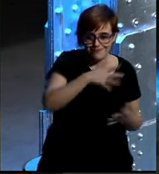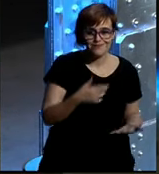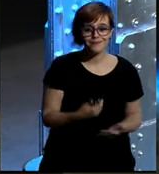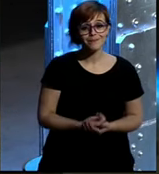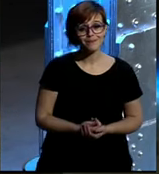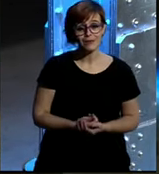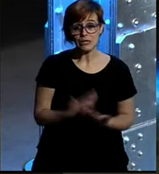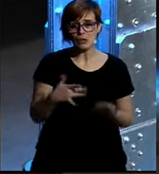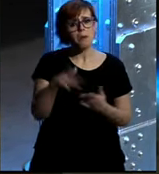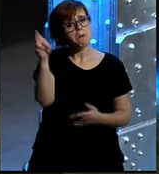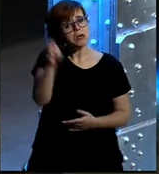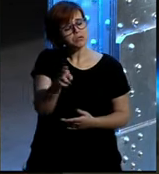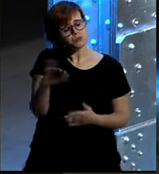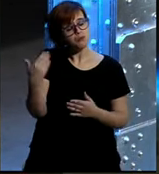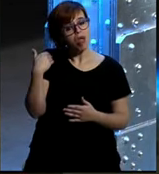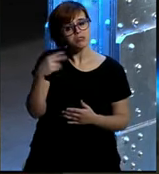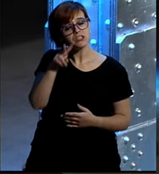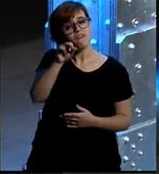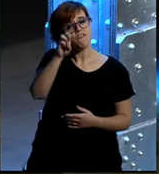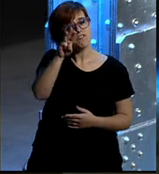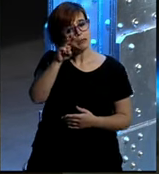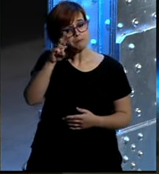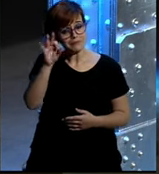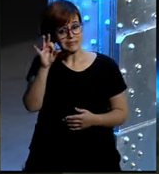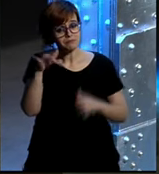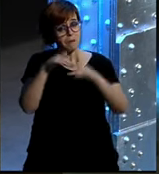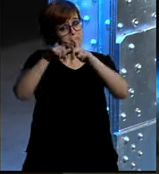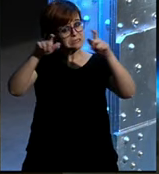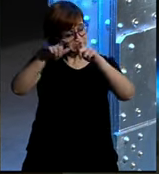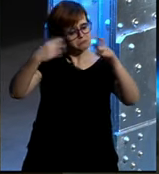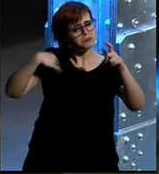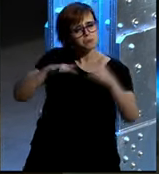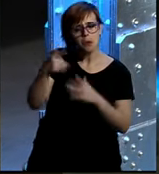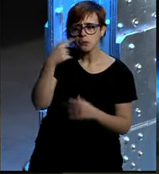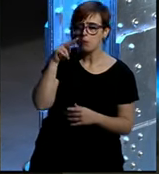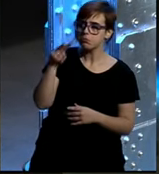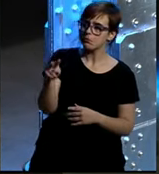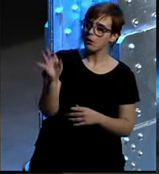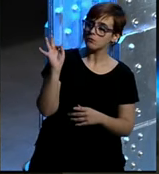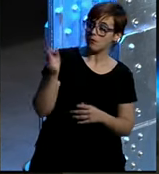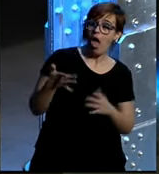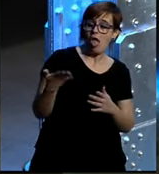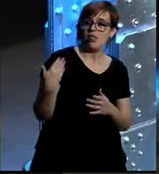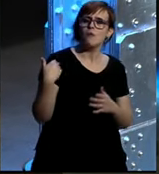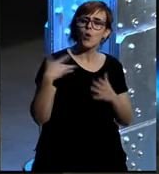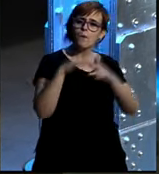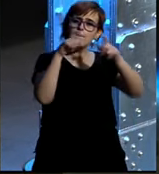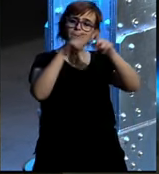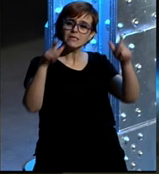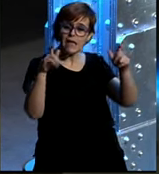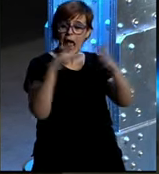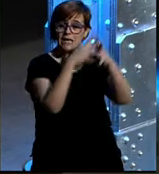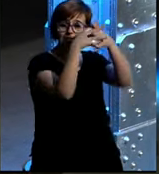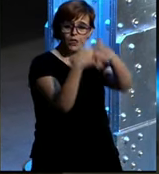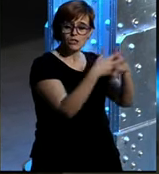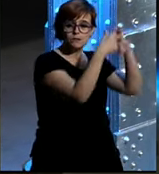hoy antes de venir pues he pasado por un Vips y es lo último que iba a decir he visto un libro que acaba de salir en Estados Unidos y que acaba de llegar aquí a España que es